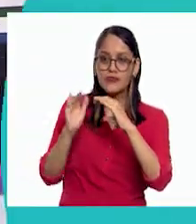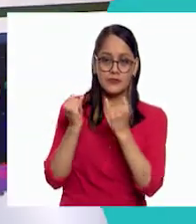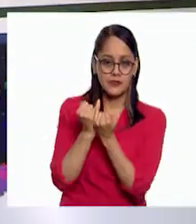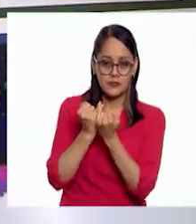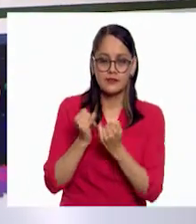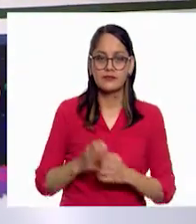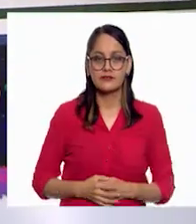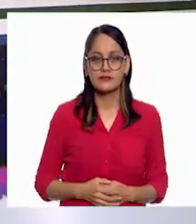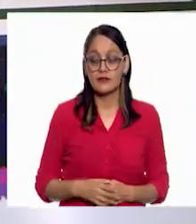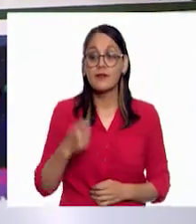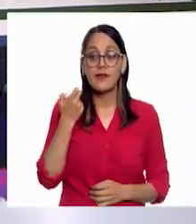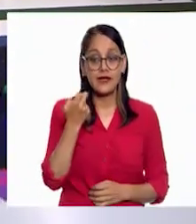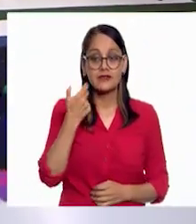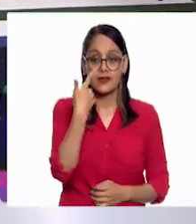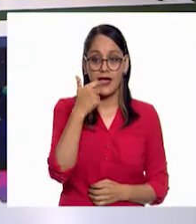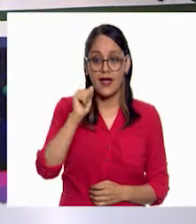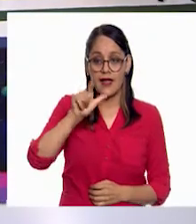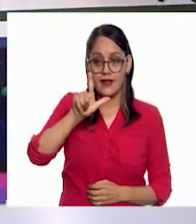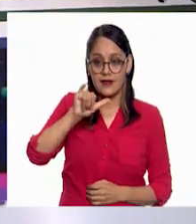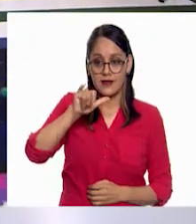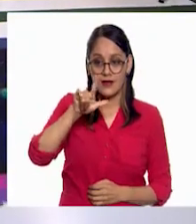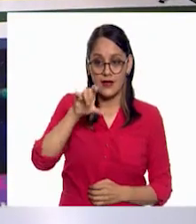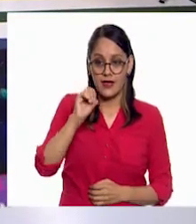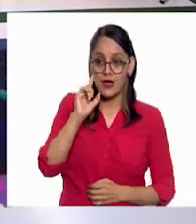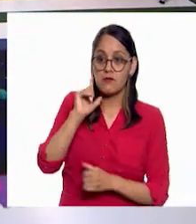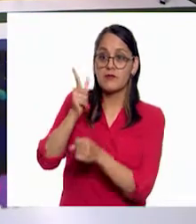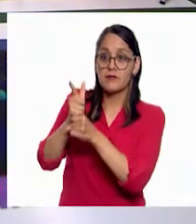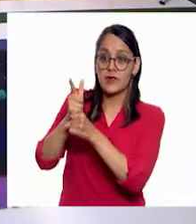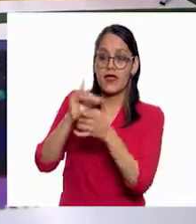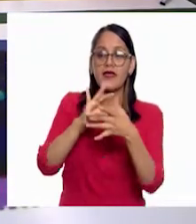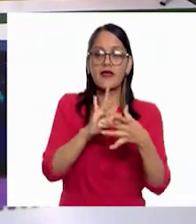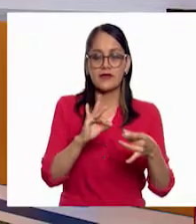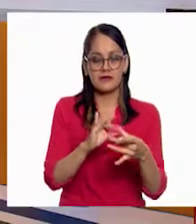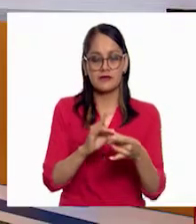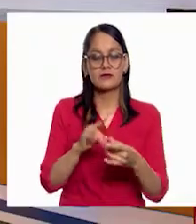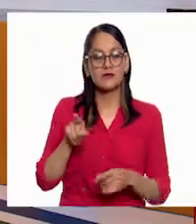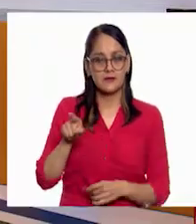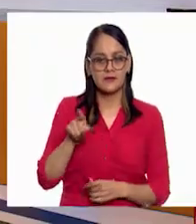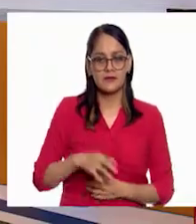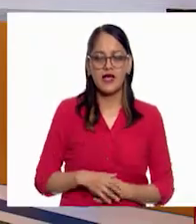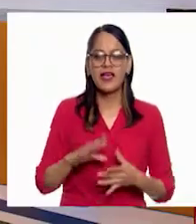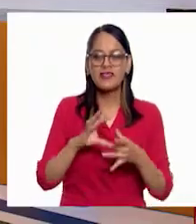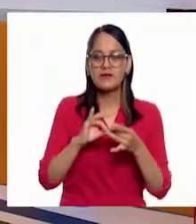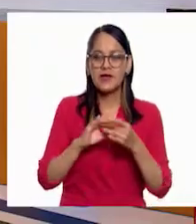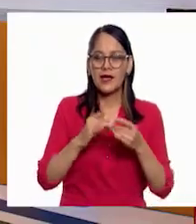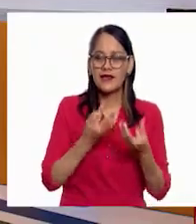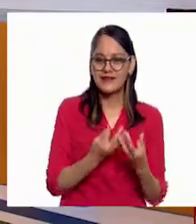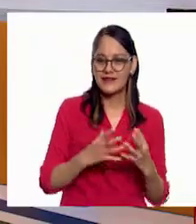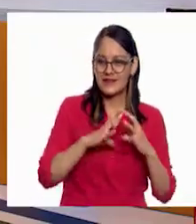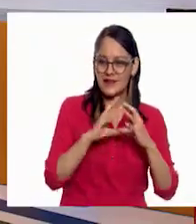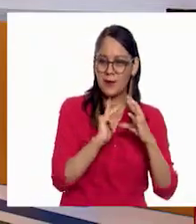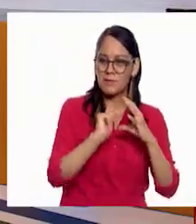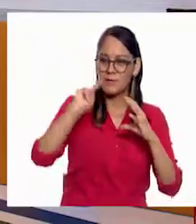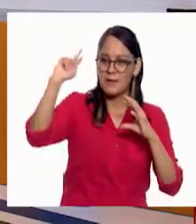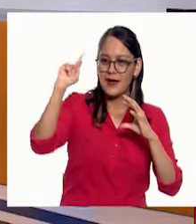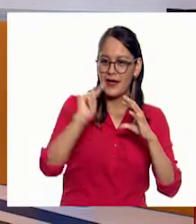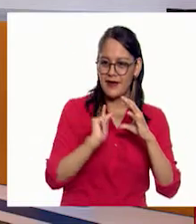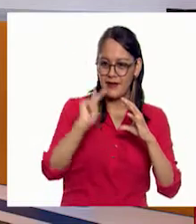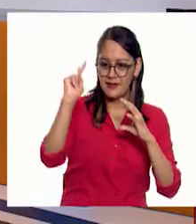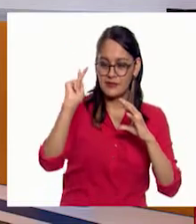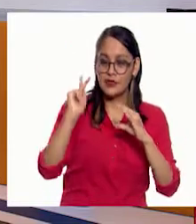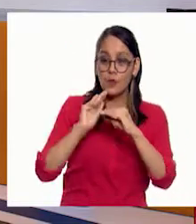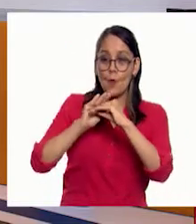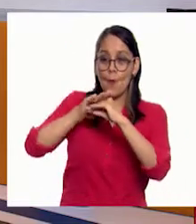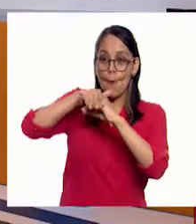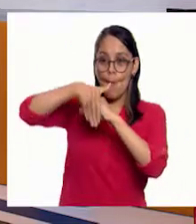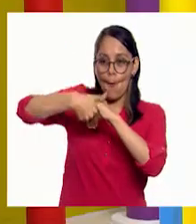Es así como describe Galileo a la luna. La menciona como si fuera la Tierra. No es lisa. No, aunque